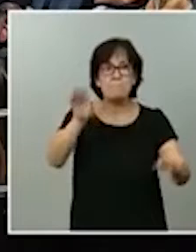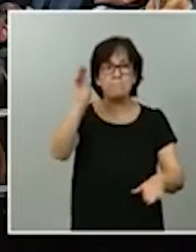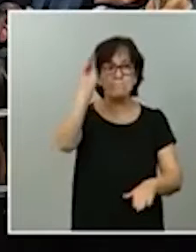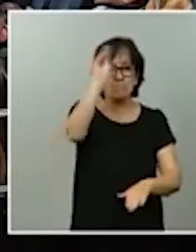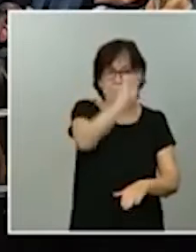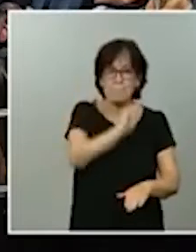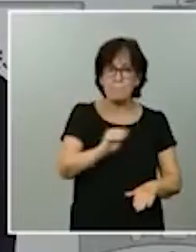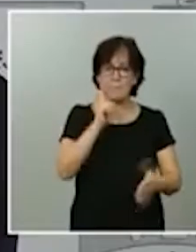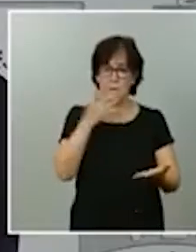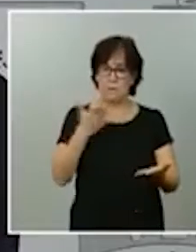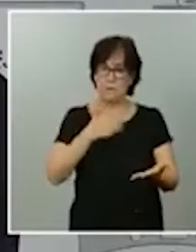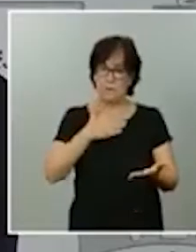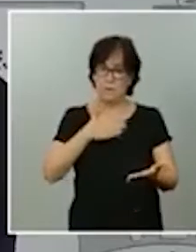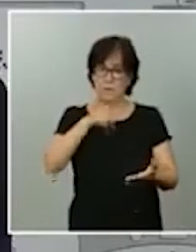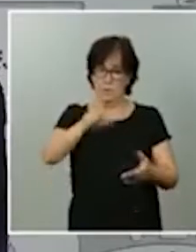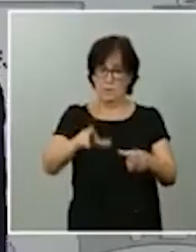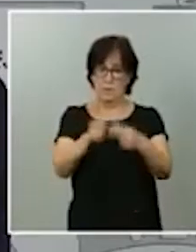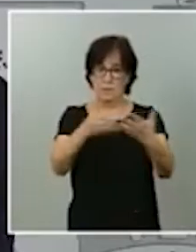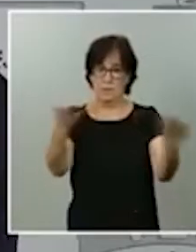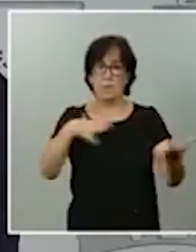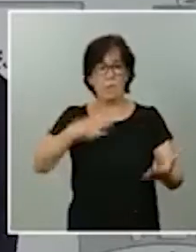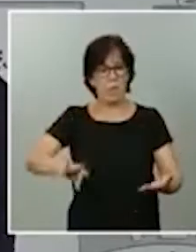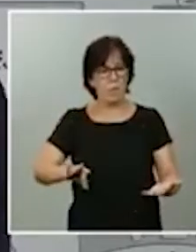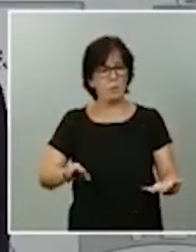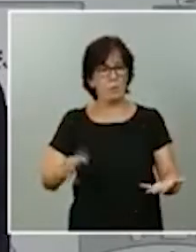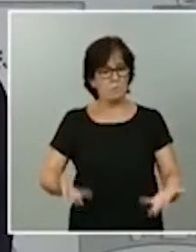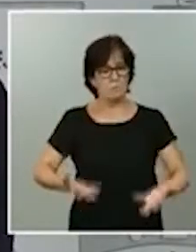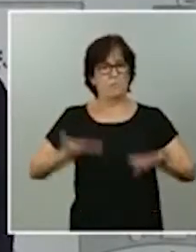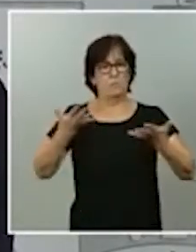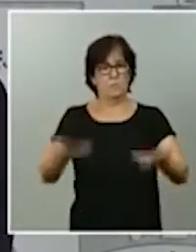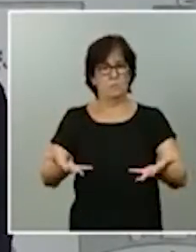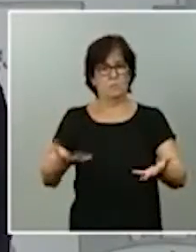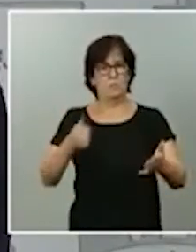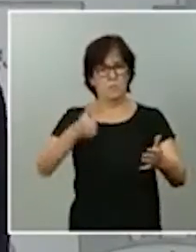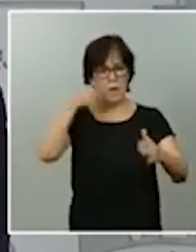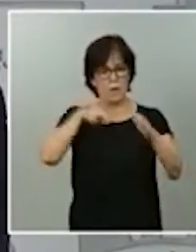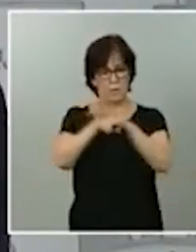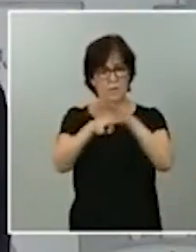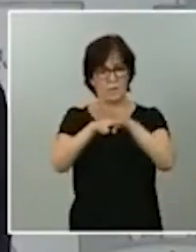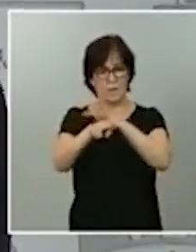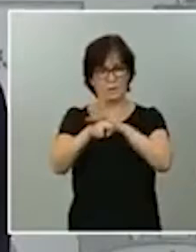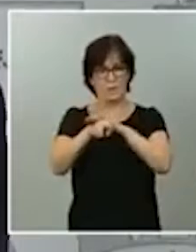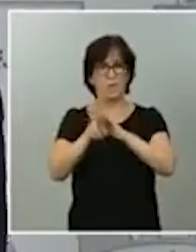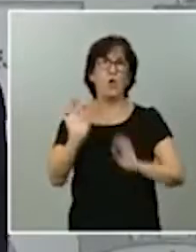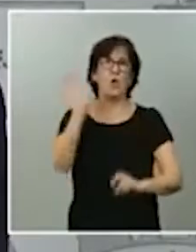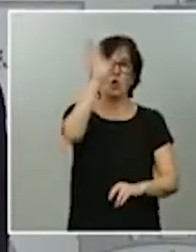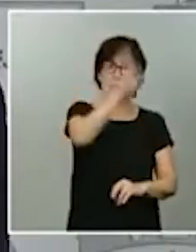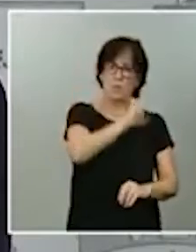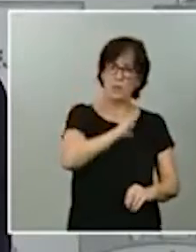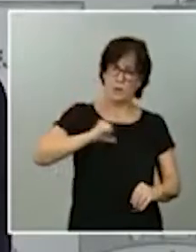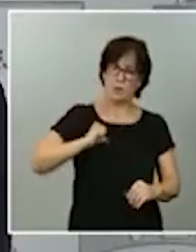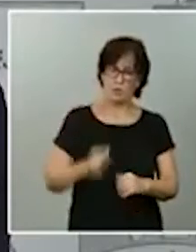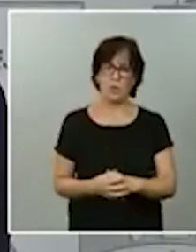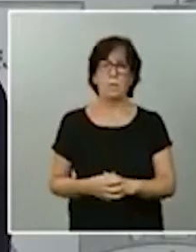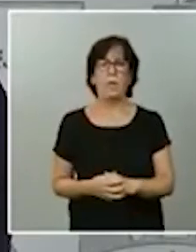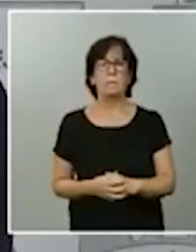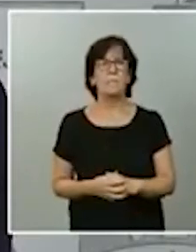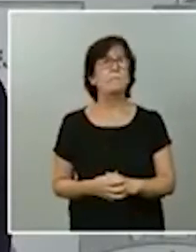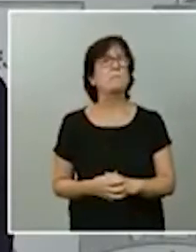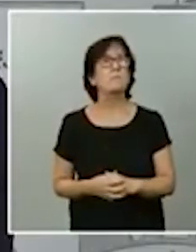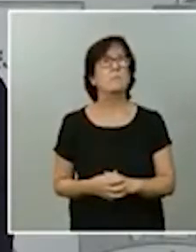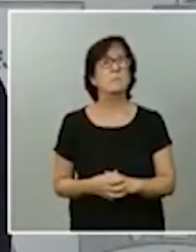compatriotas, vamos a poner, incluso, más recursos en manos de las comunidades autónomas. Que no falten recursos.